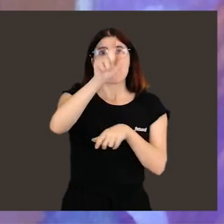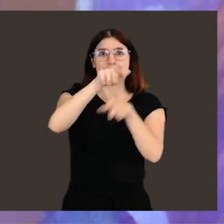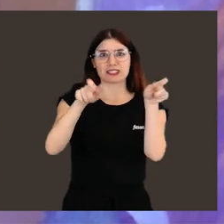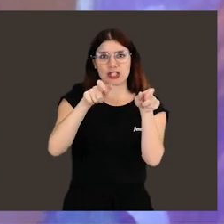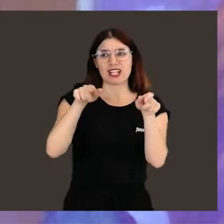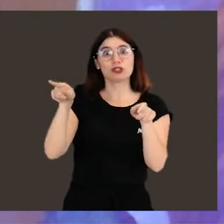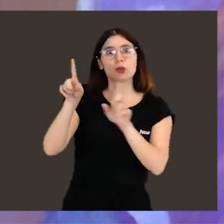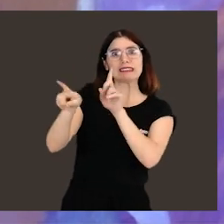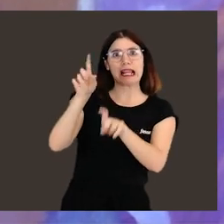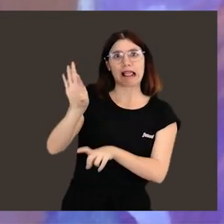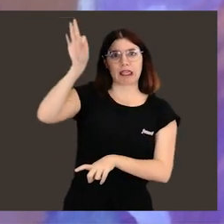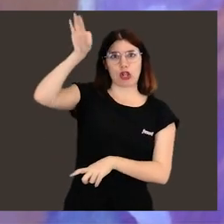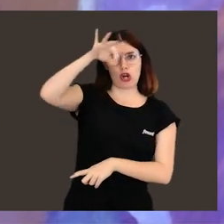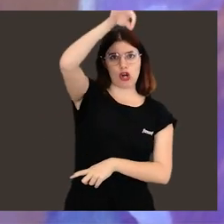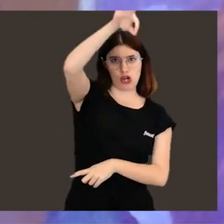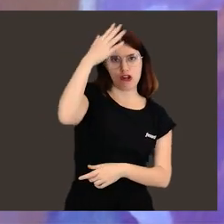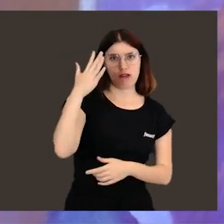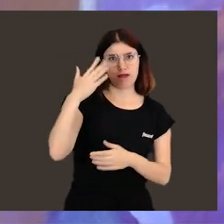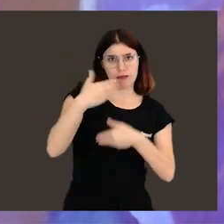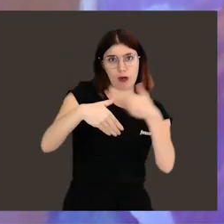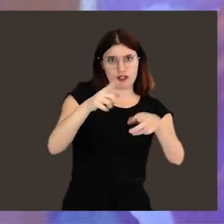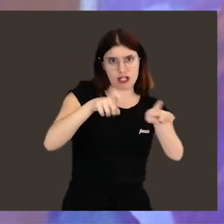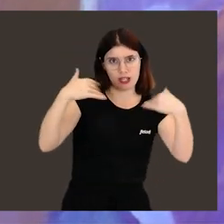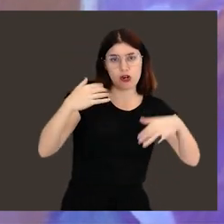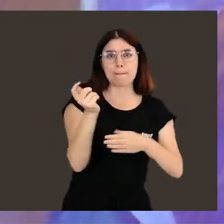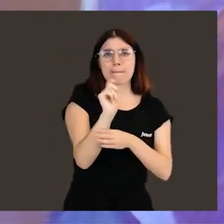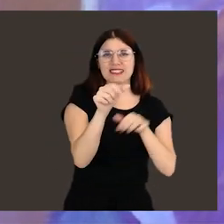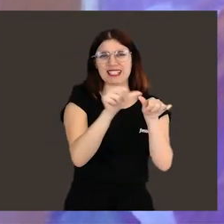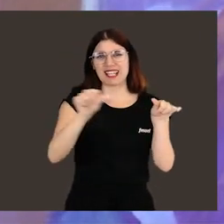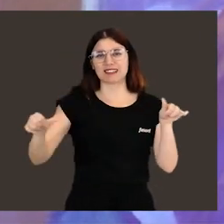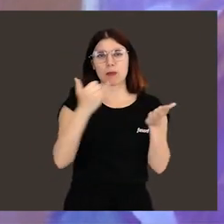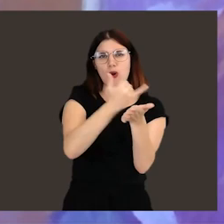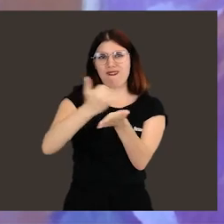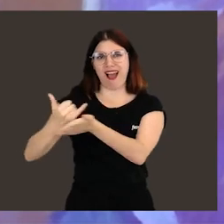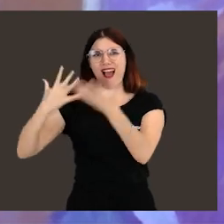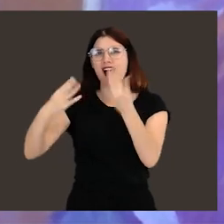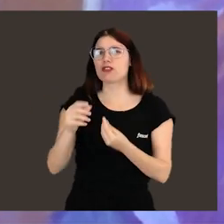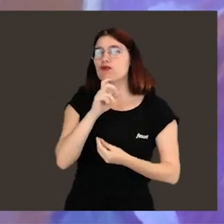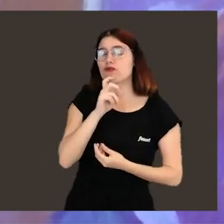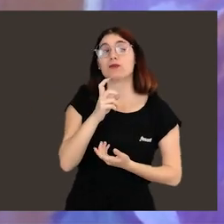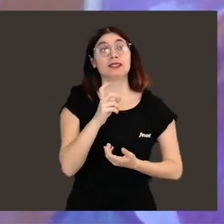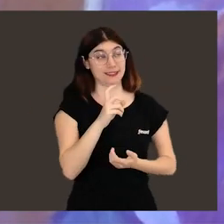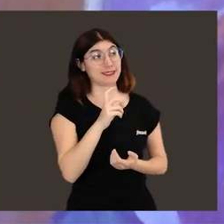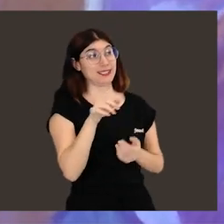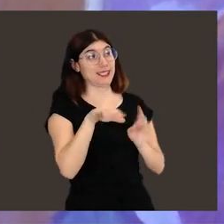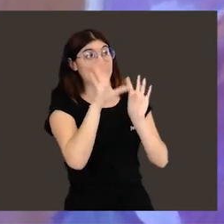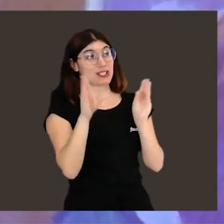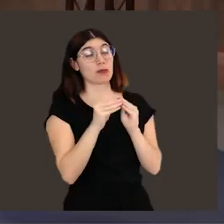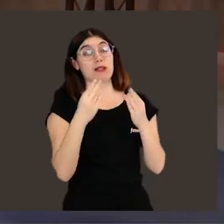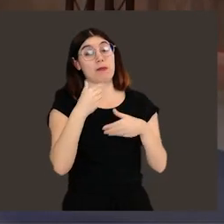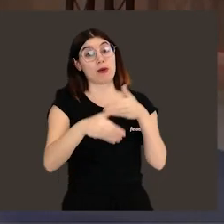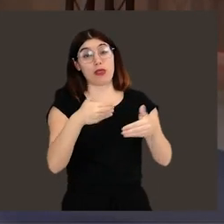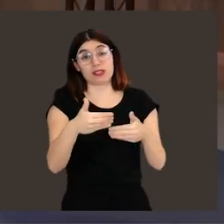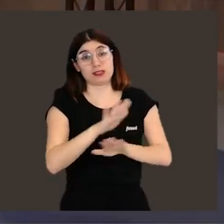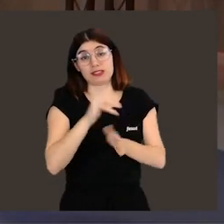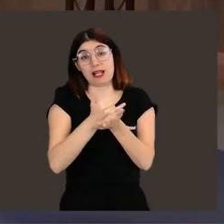personas fuiste seleccionada. Resumamos. Muchos meses de muchas pruebas, me imagino. Sí, ese sería